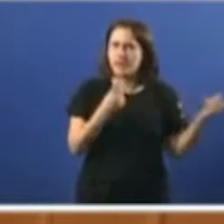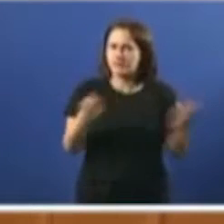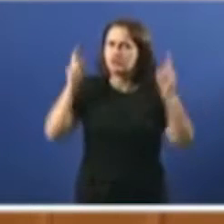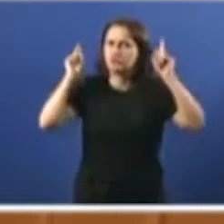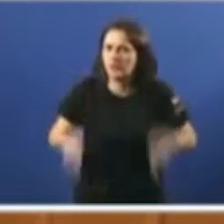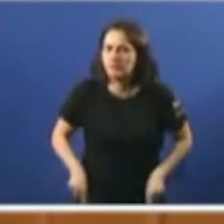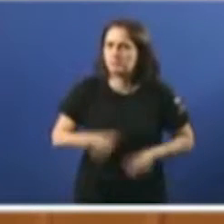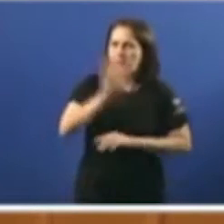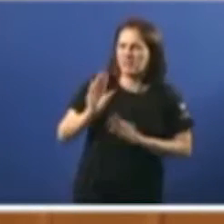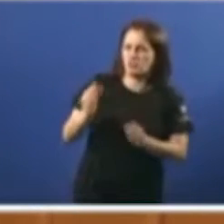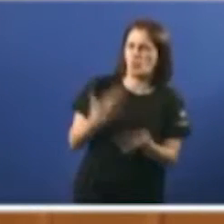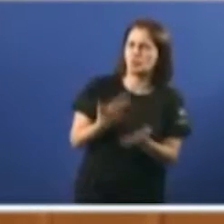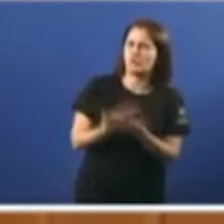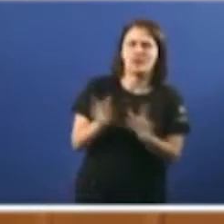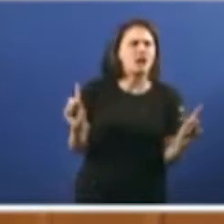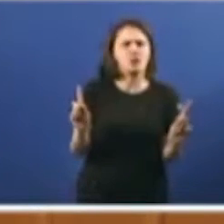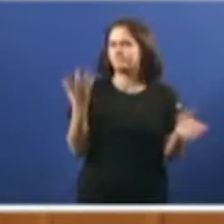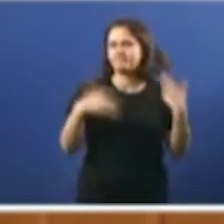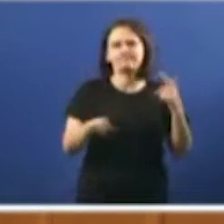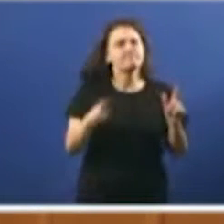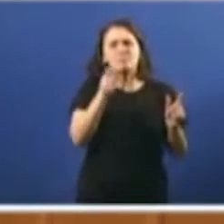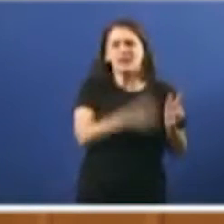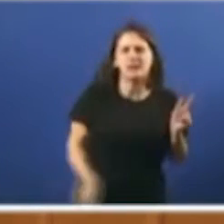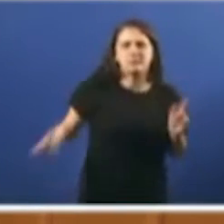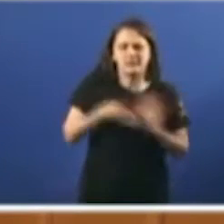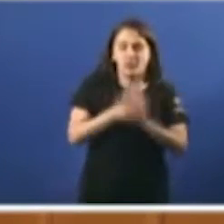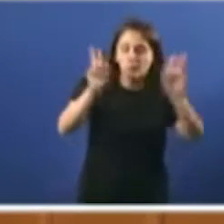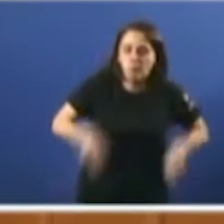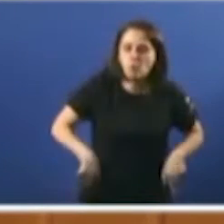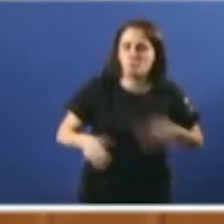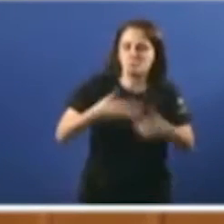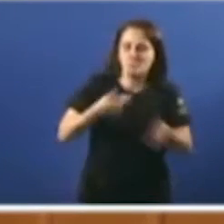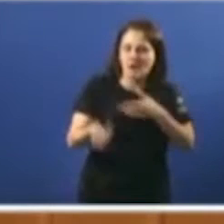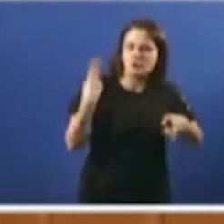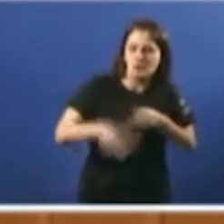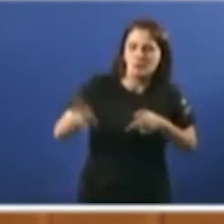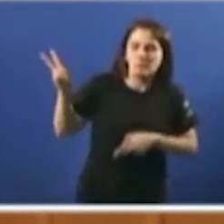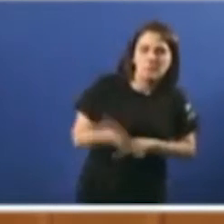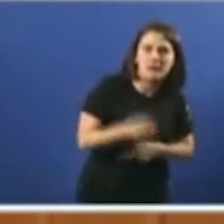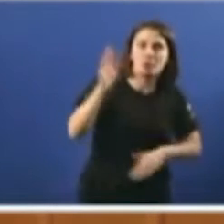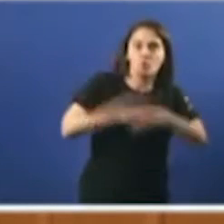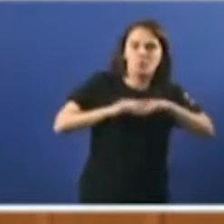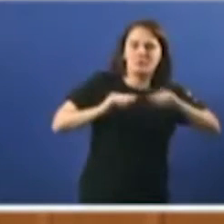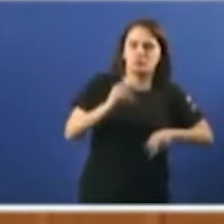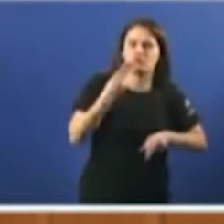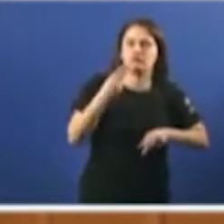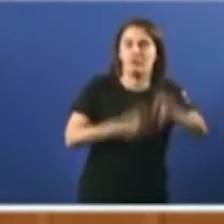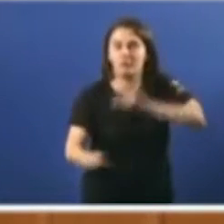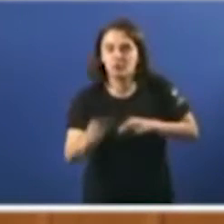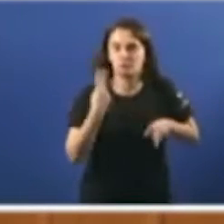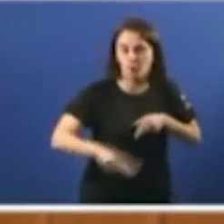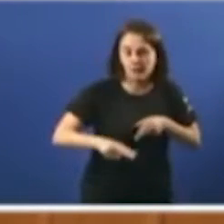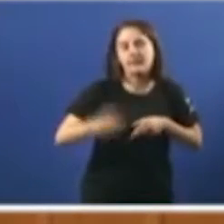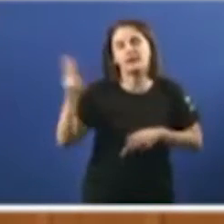justificar no seu informe. Non, insistimos, recortes políticos, resultado de decisións políticas concretas, recortes